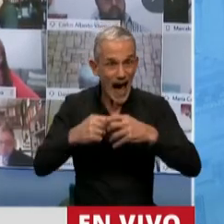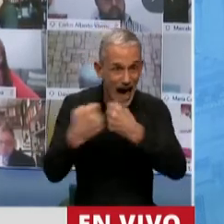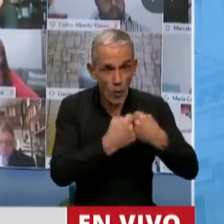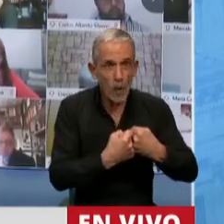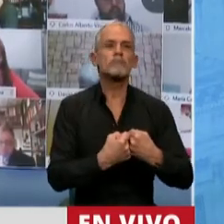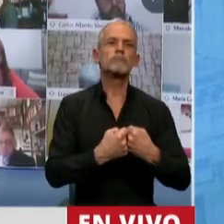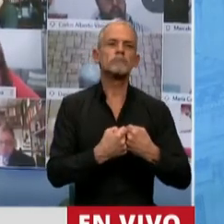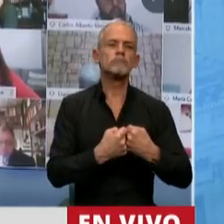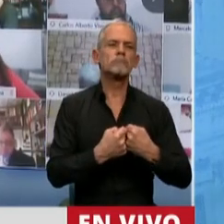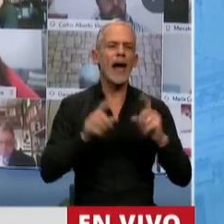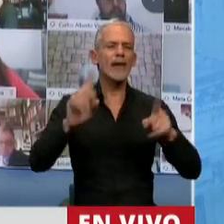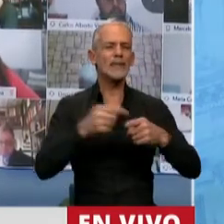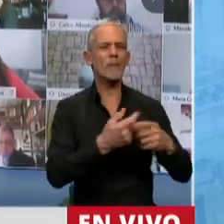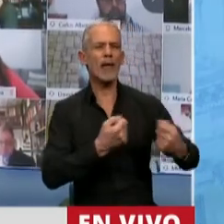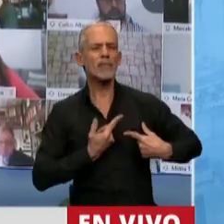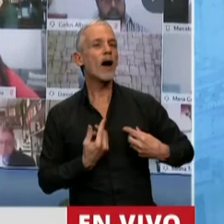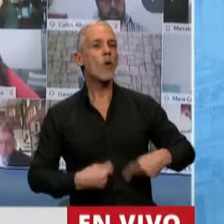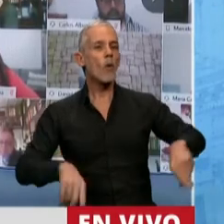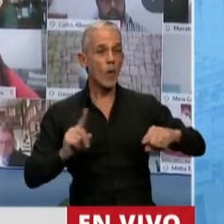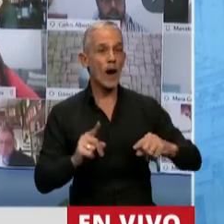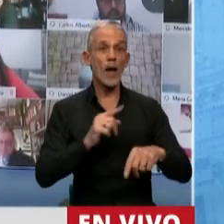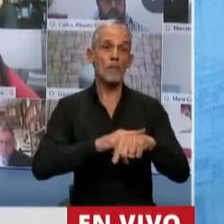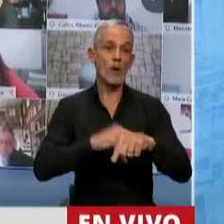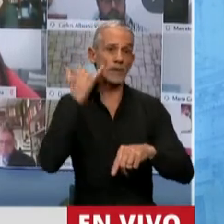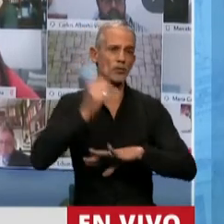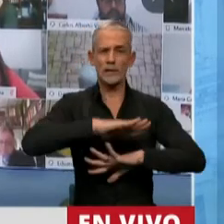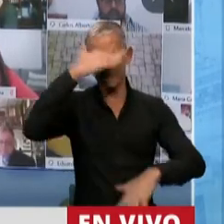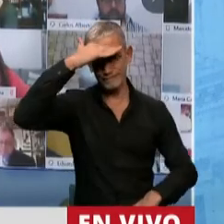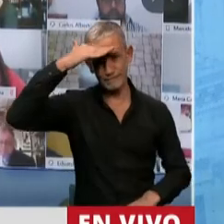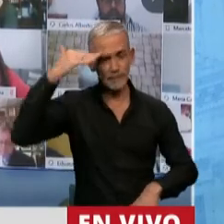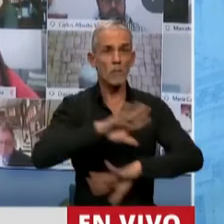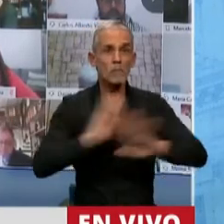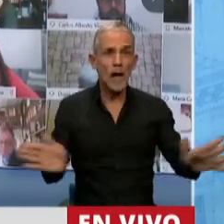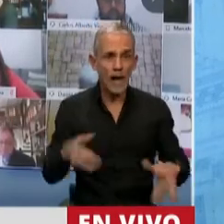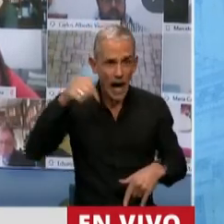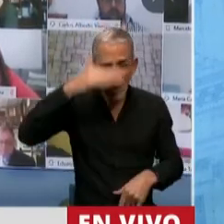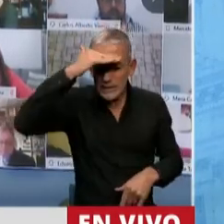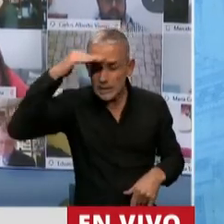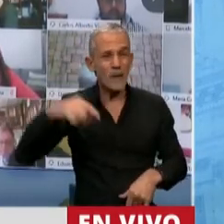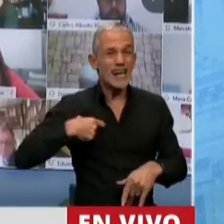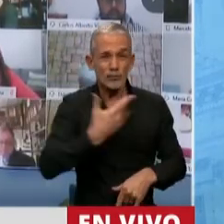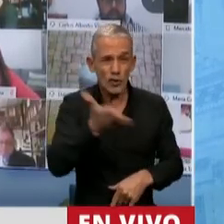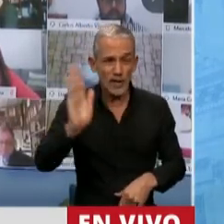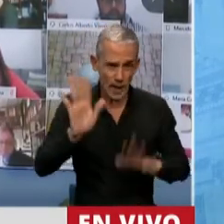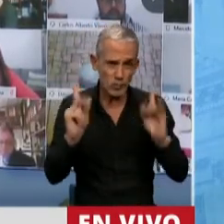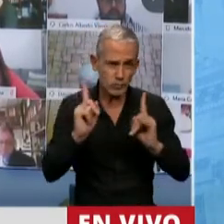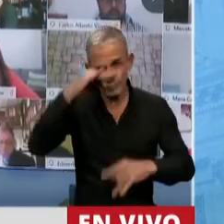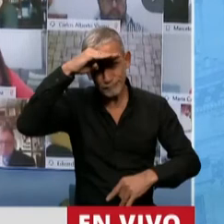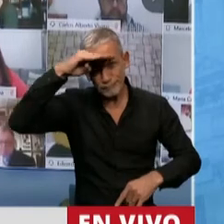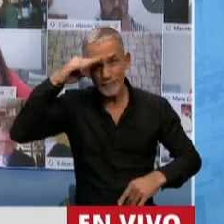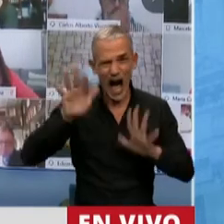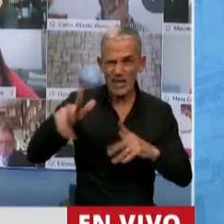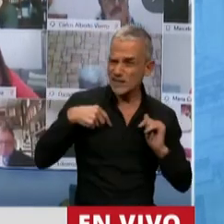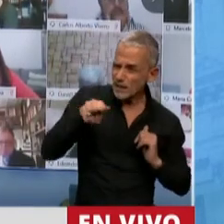También hay algo que nos enseñó el feminismo que hay que decir que estamos hartas. Y estamos hartas. Y la sociedad está harta de ver este